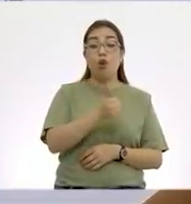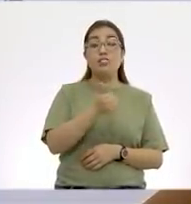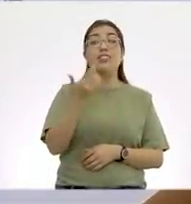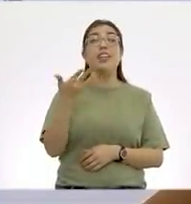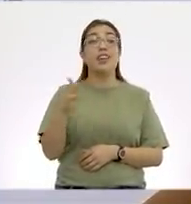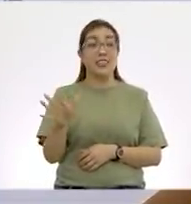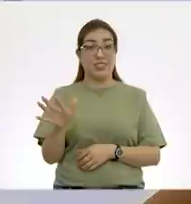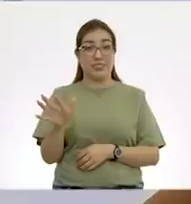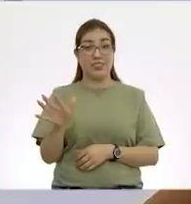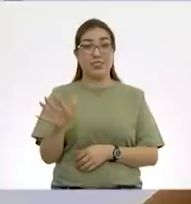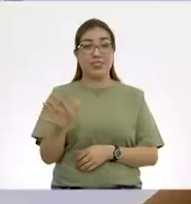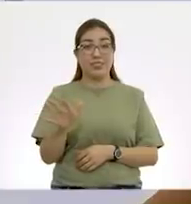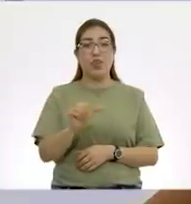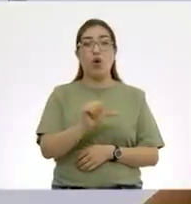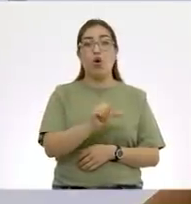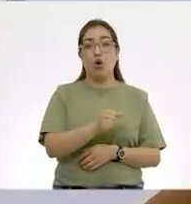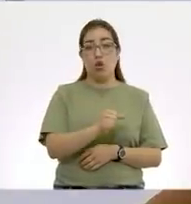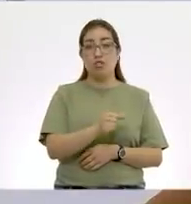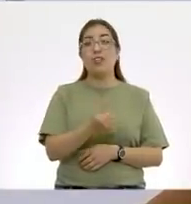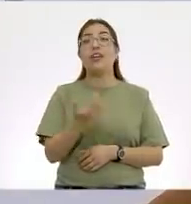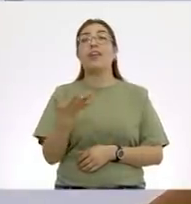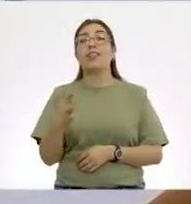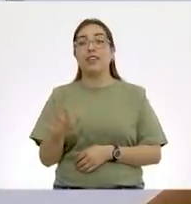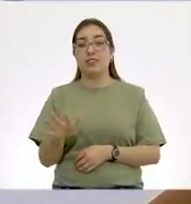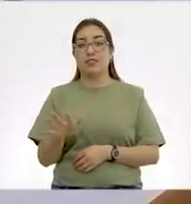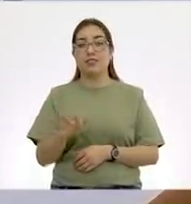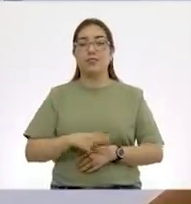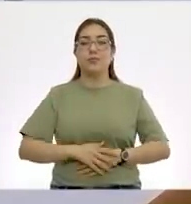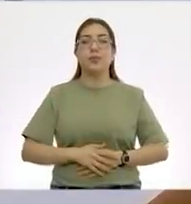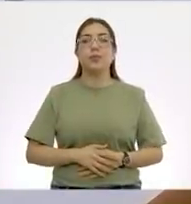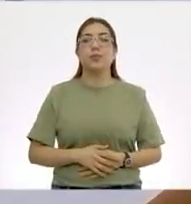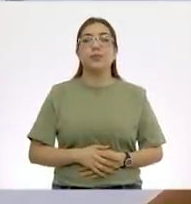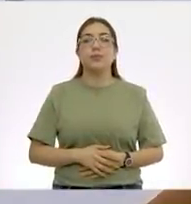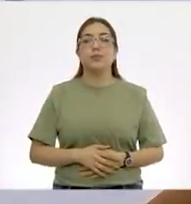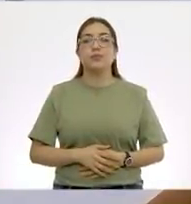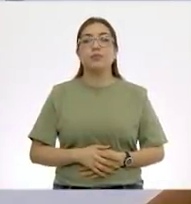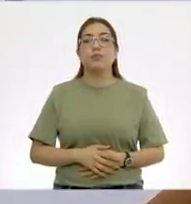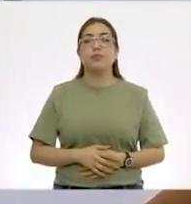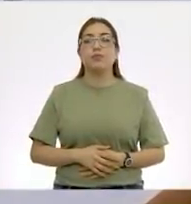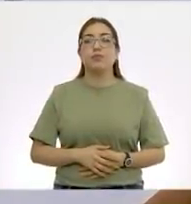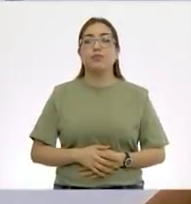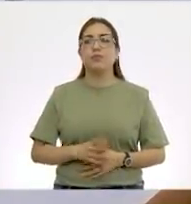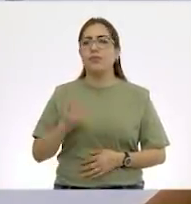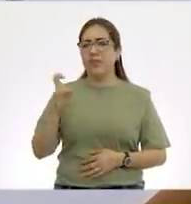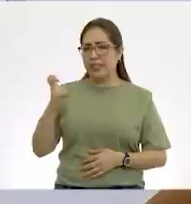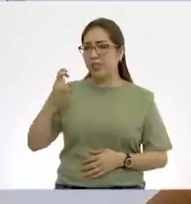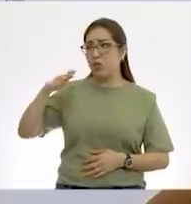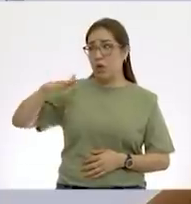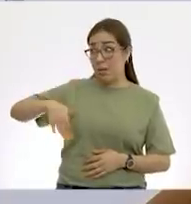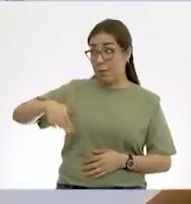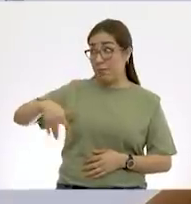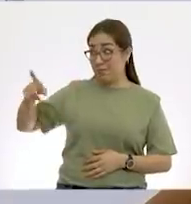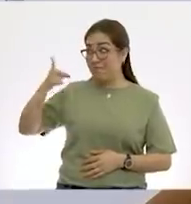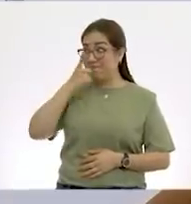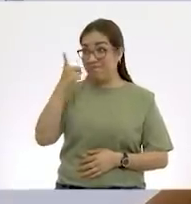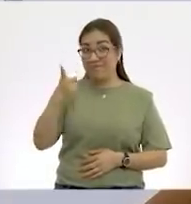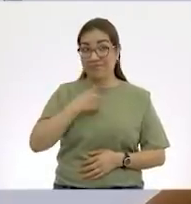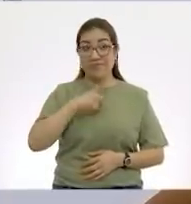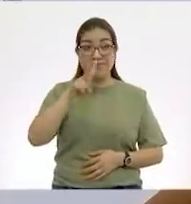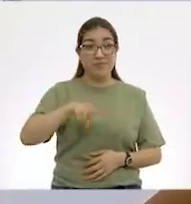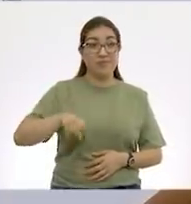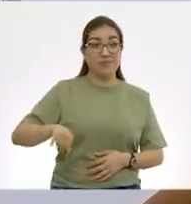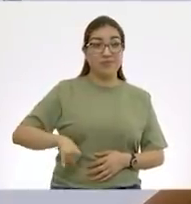con 10 minutos, puede ser. Y esto que acabas de mencionar es bien interesante porque